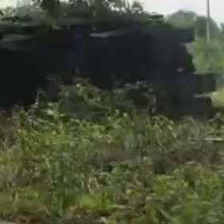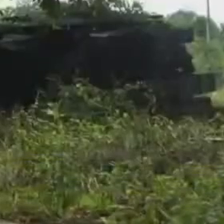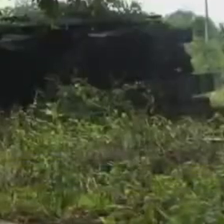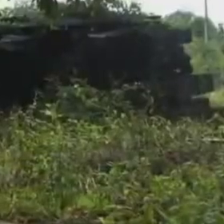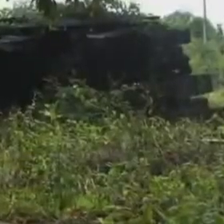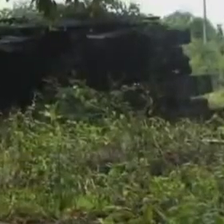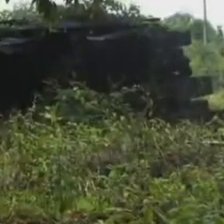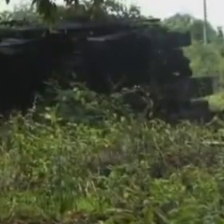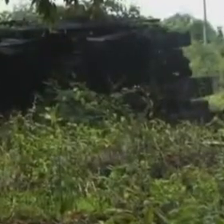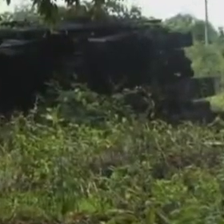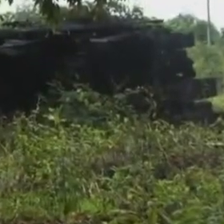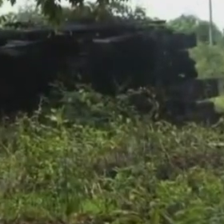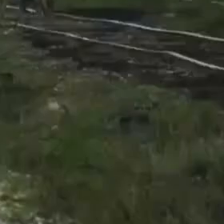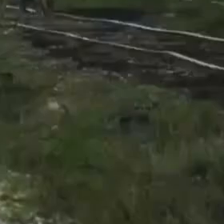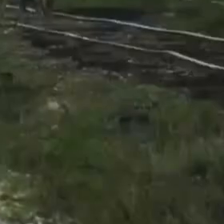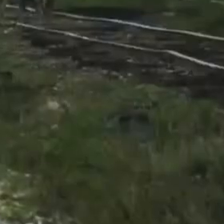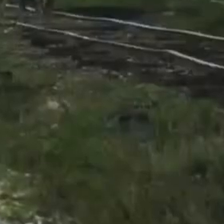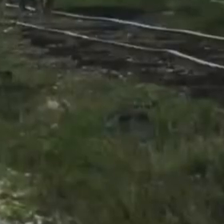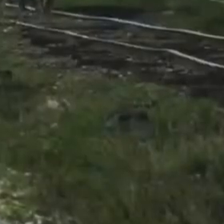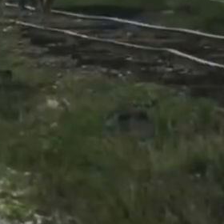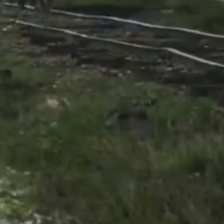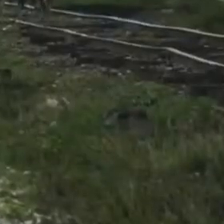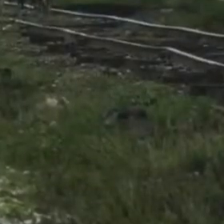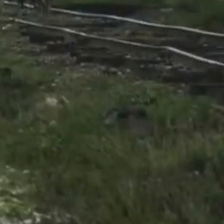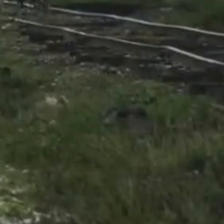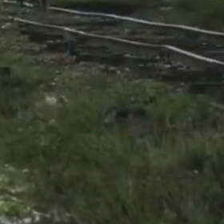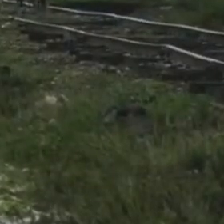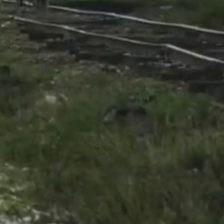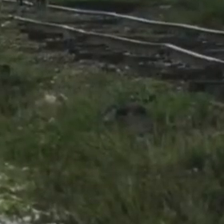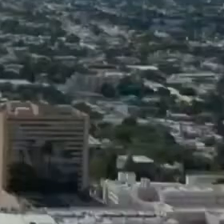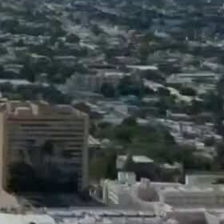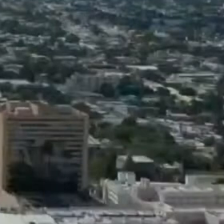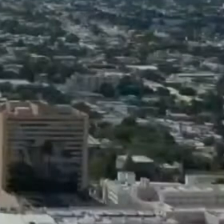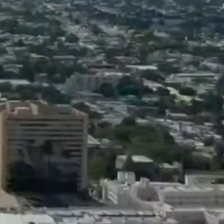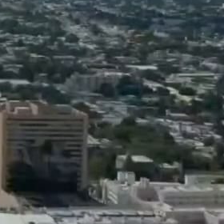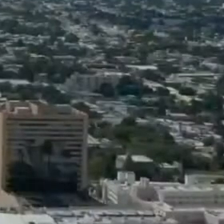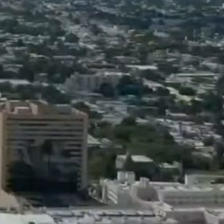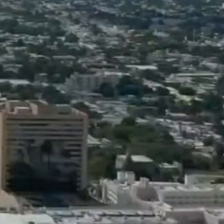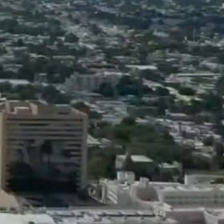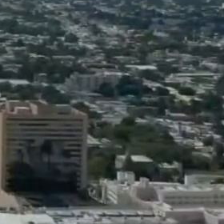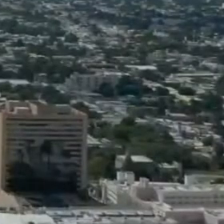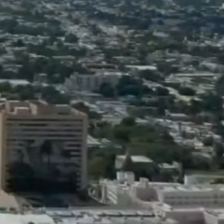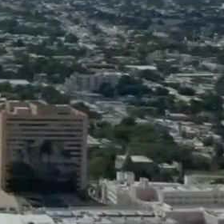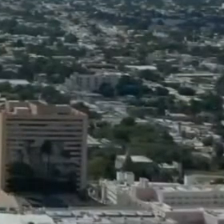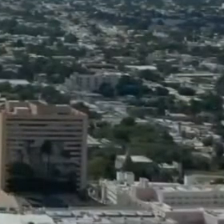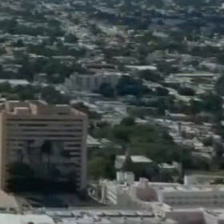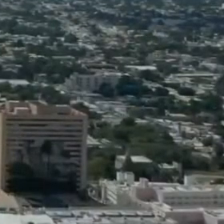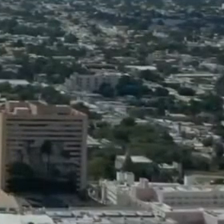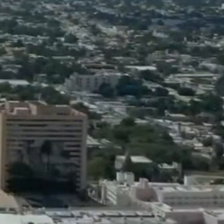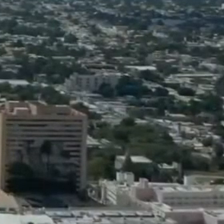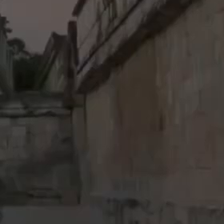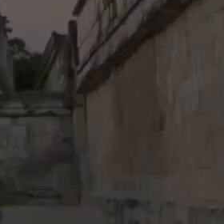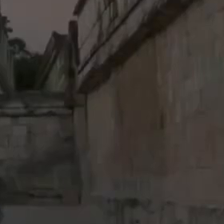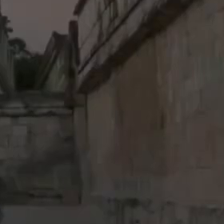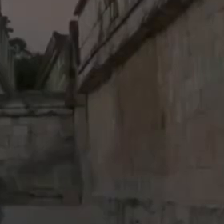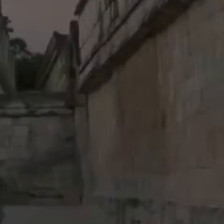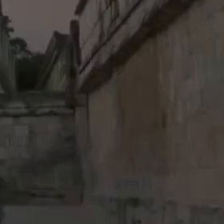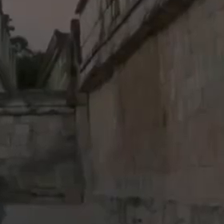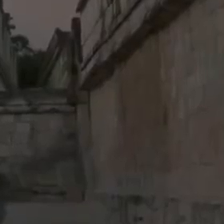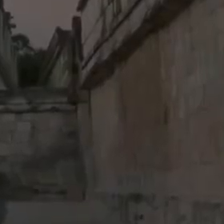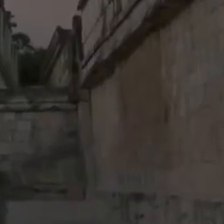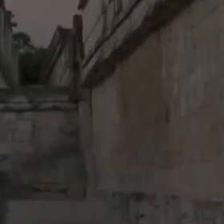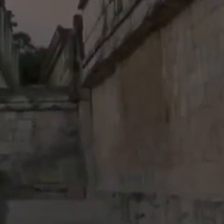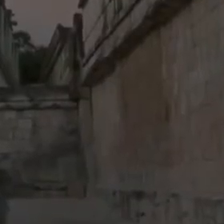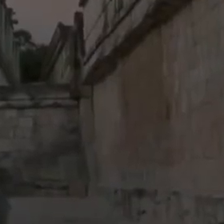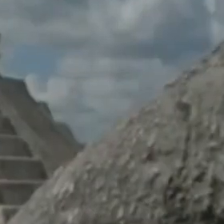ese recuerdo y ese legado se encuentran en el abandono. El Tren Maya propone revitalizar el desarrollo y compartir